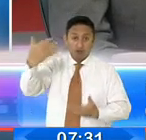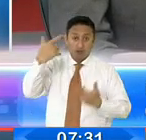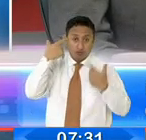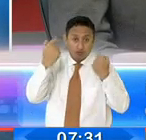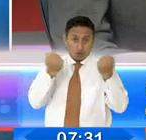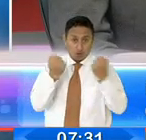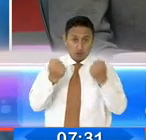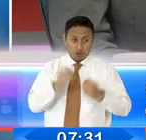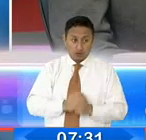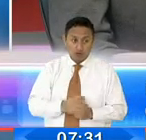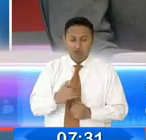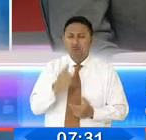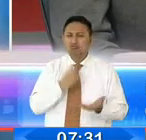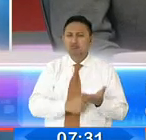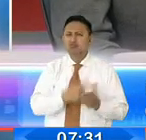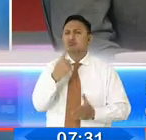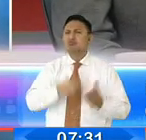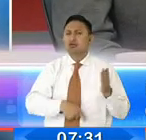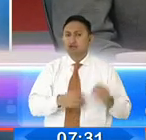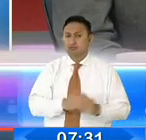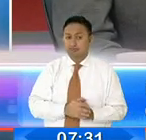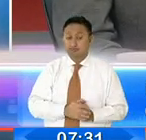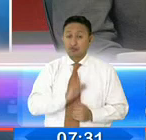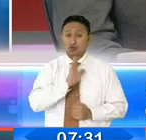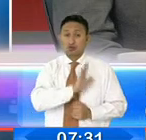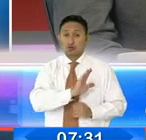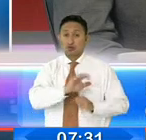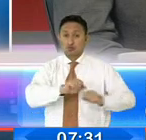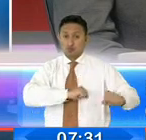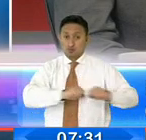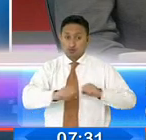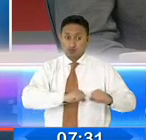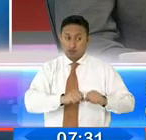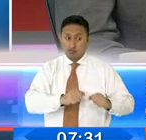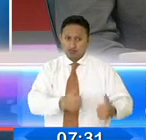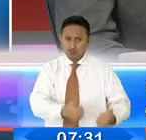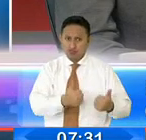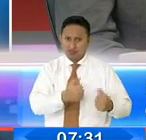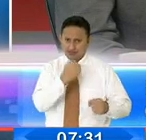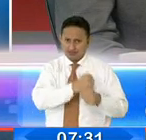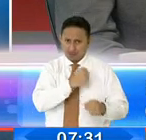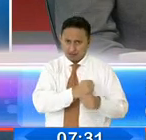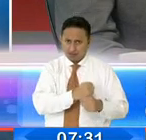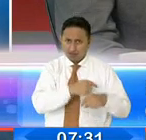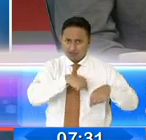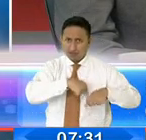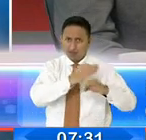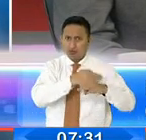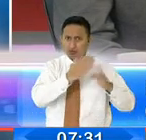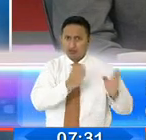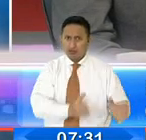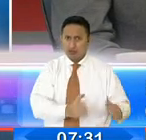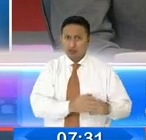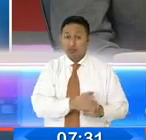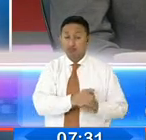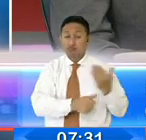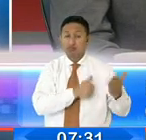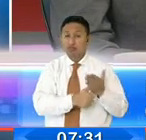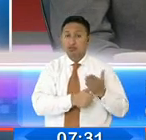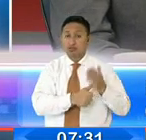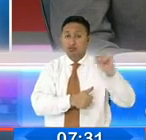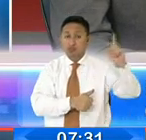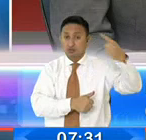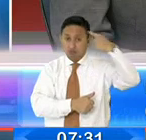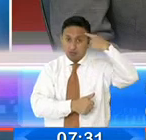¿qué estamos analizando? El desempeño, la probabilidad de un funcionario como es la señora ministra de un alto